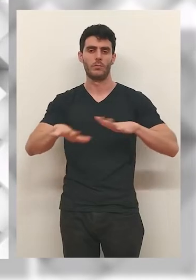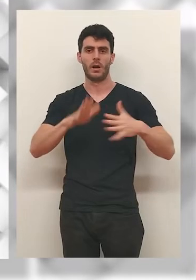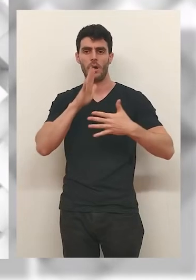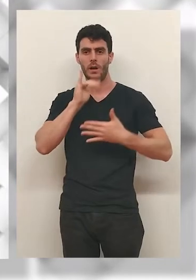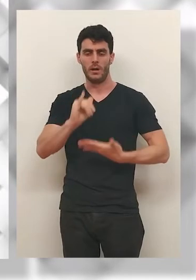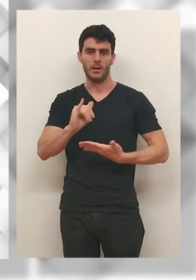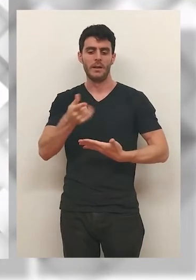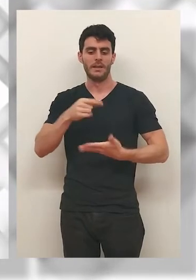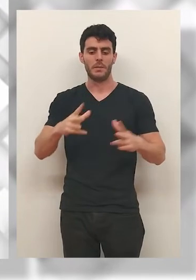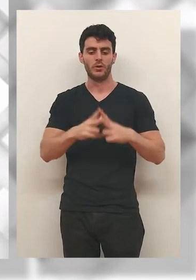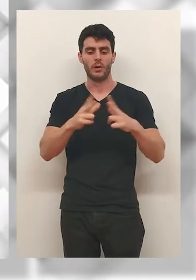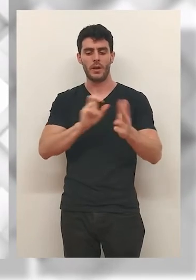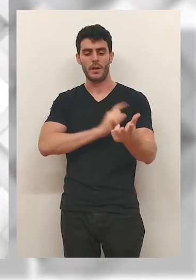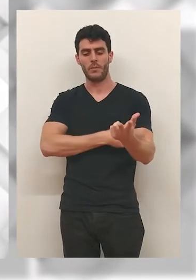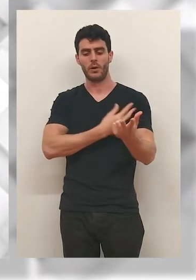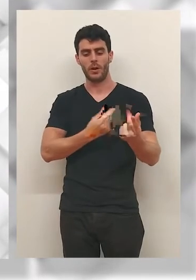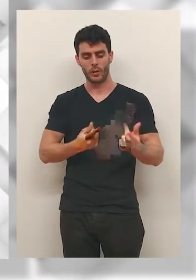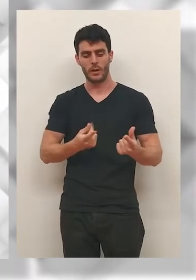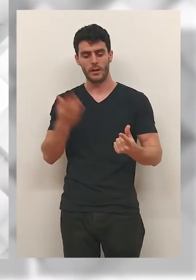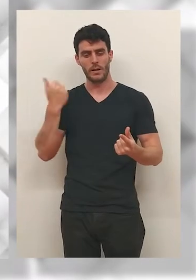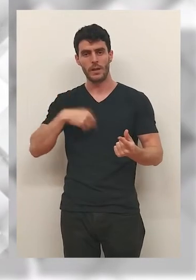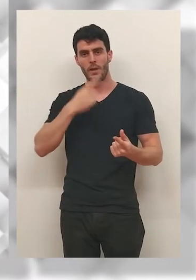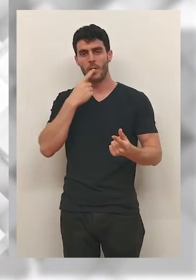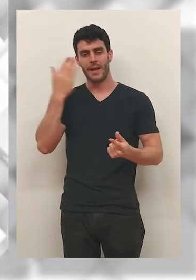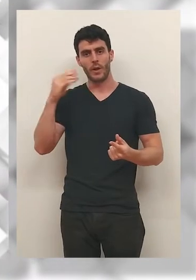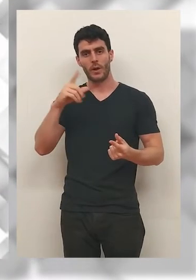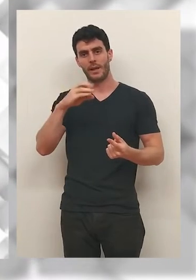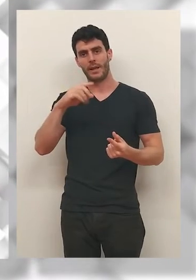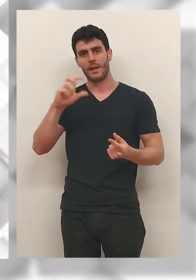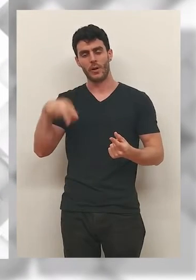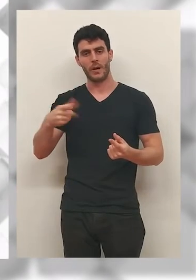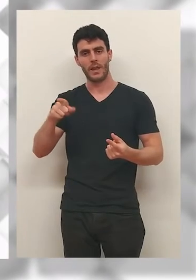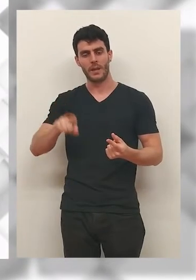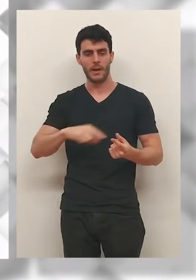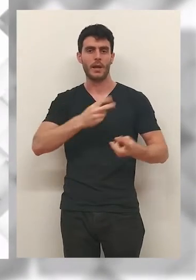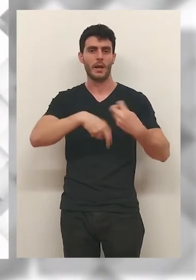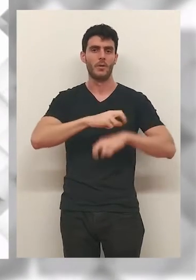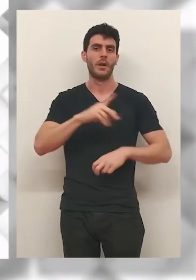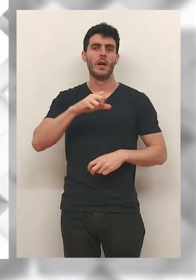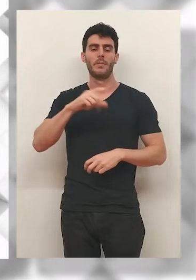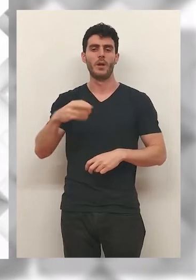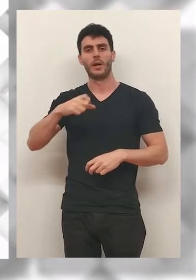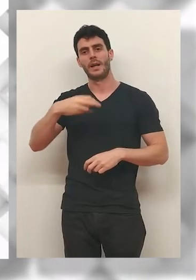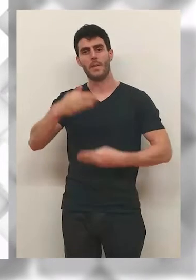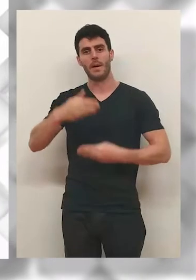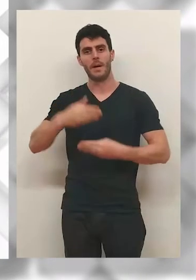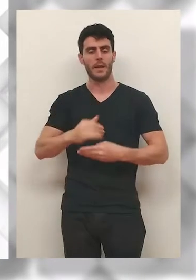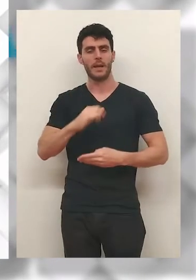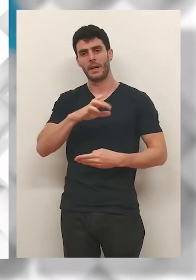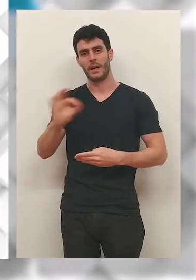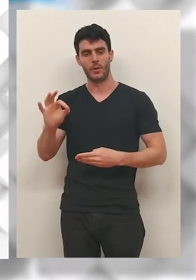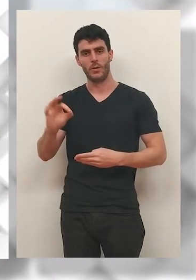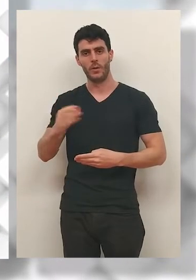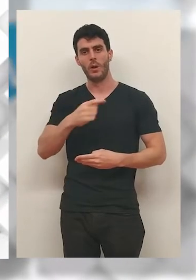contrato en vigor. Algo más avanzada tiene la plantilla la Sociedad Deportiva Logroñés que hoy ha dicho adiós a Calderón. Además de las renovaciones de